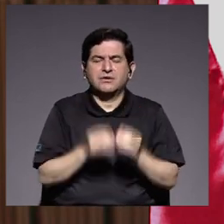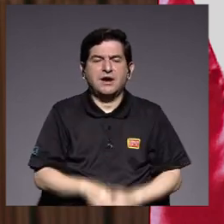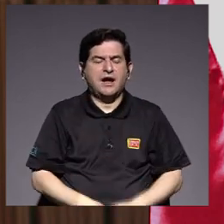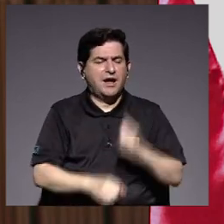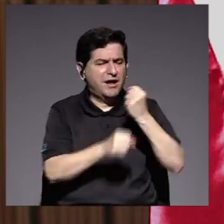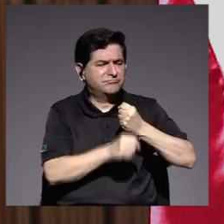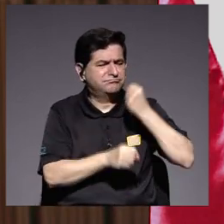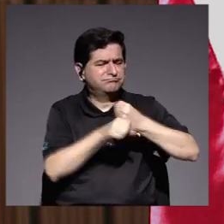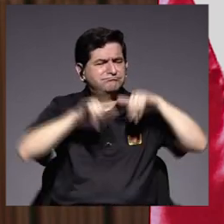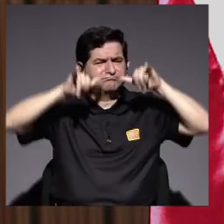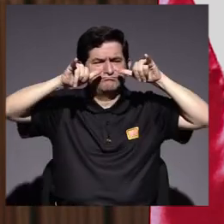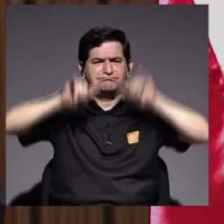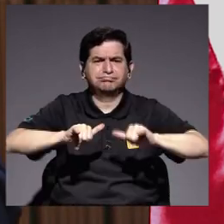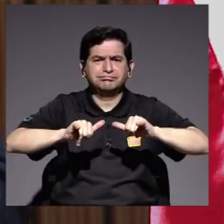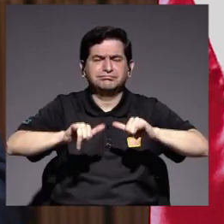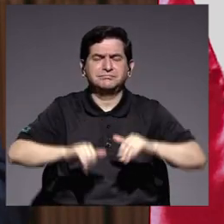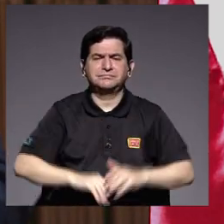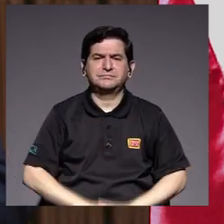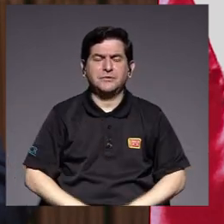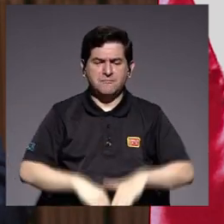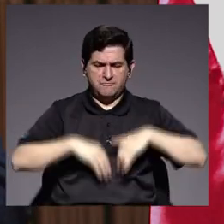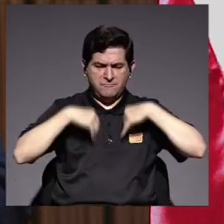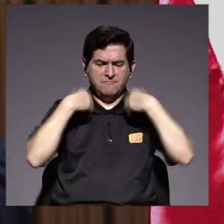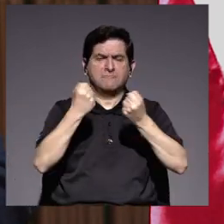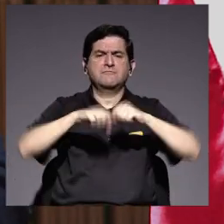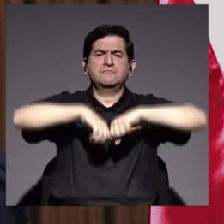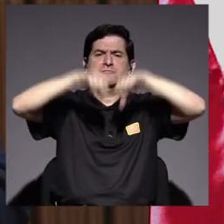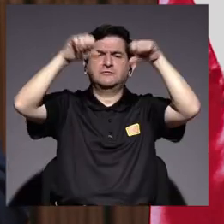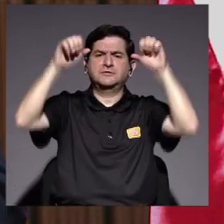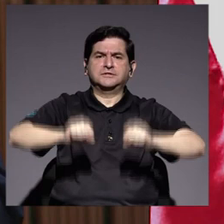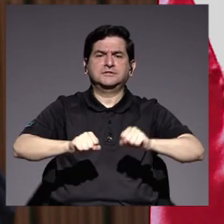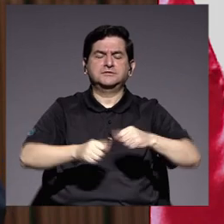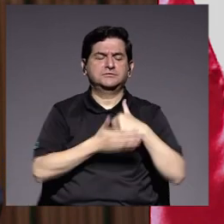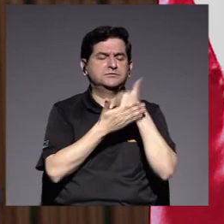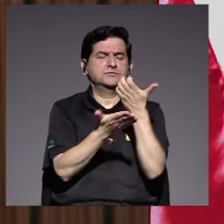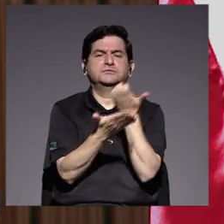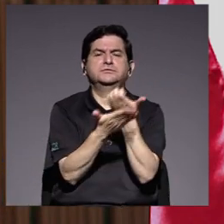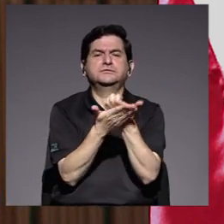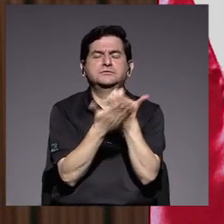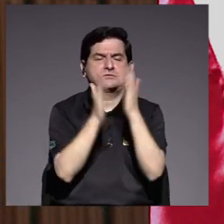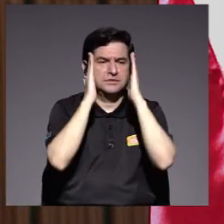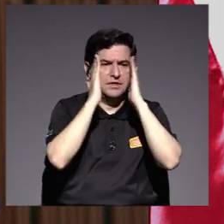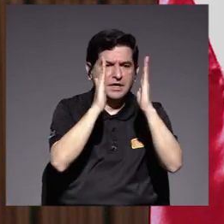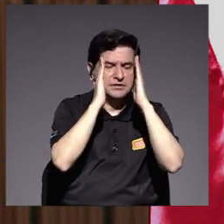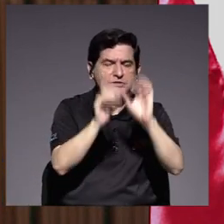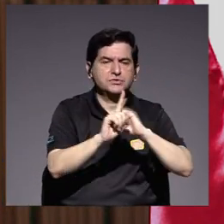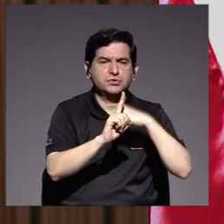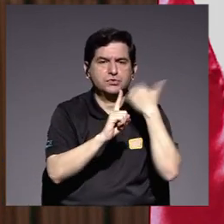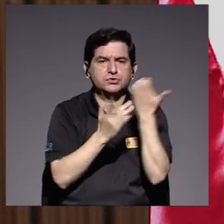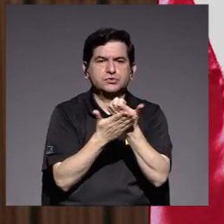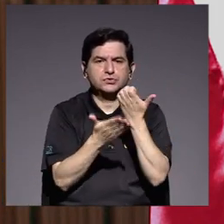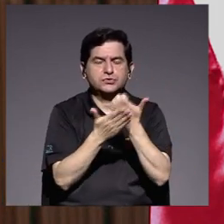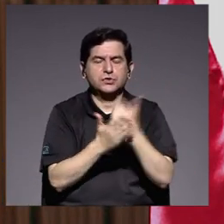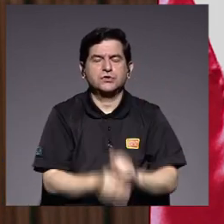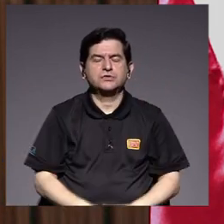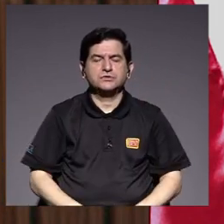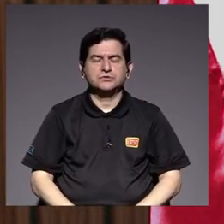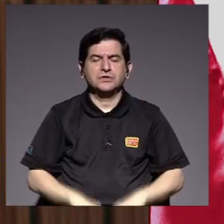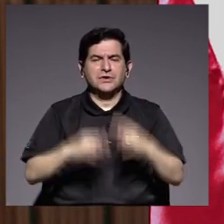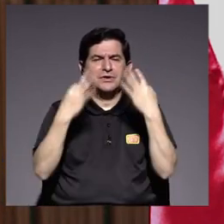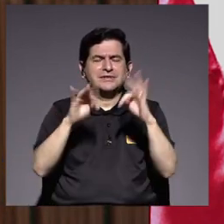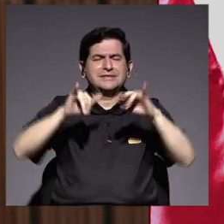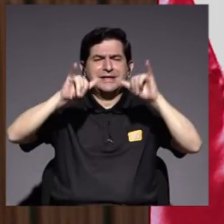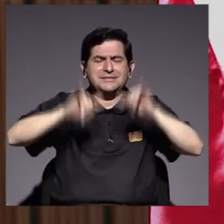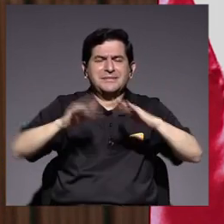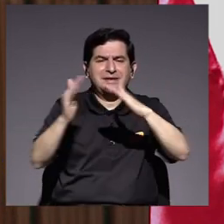esfuerzos para fortalecer un sistema de becas y atención socioeconómica a la altura de sostener la mayor